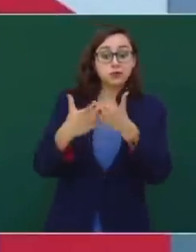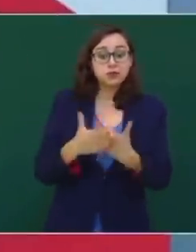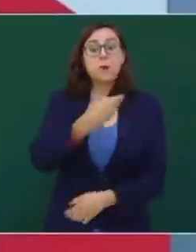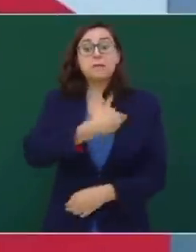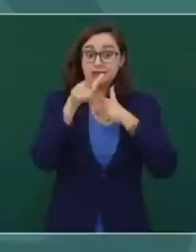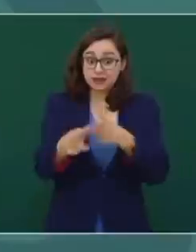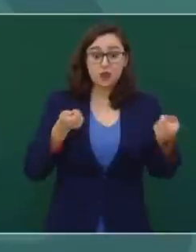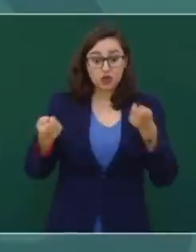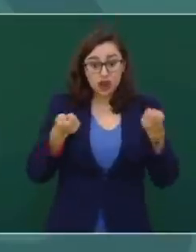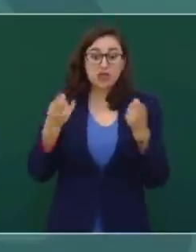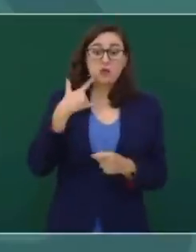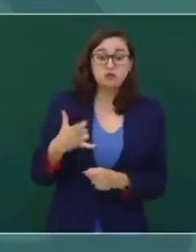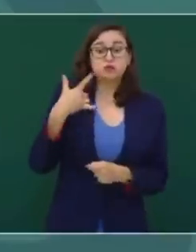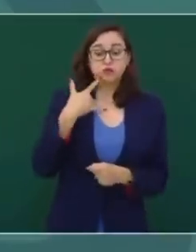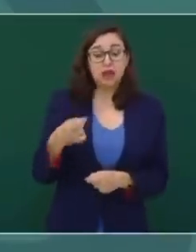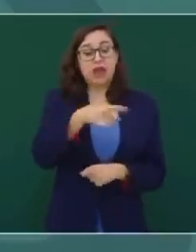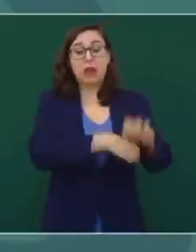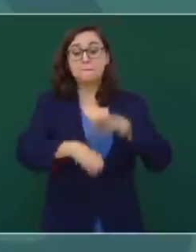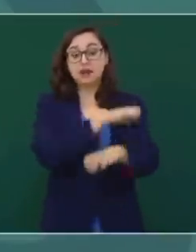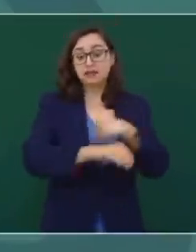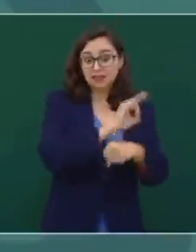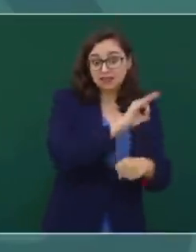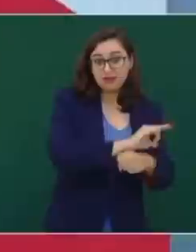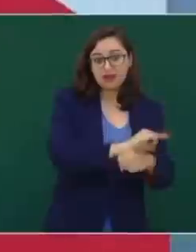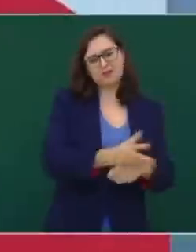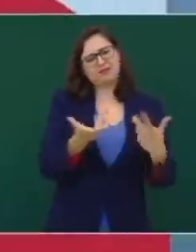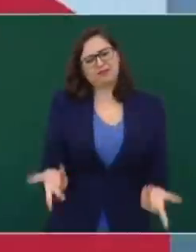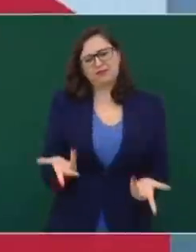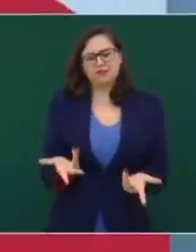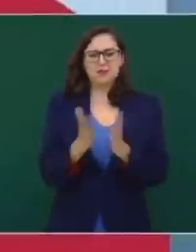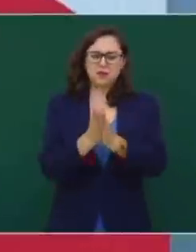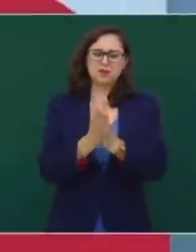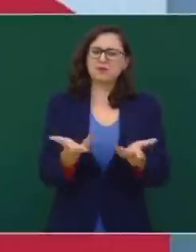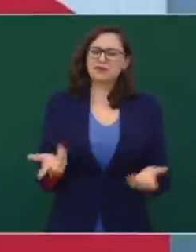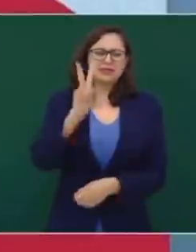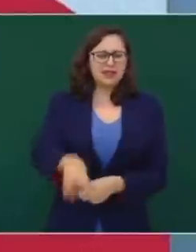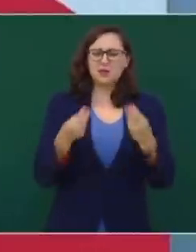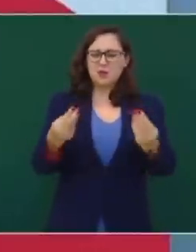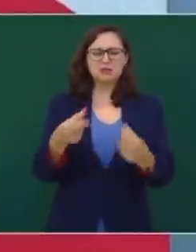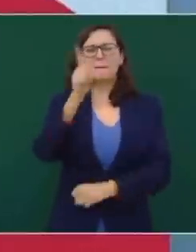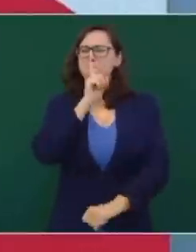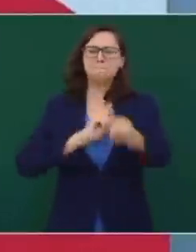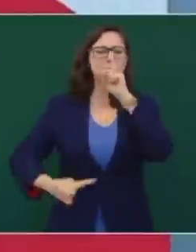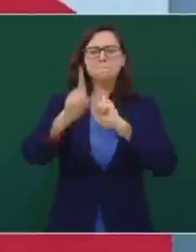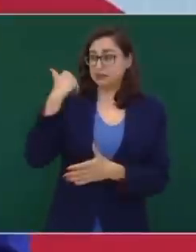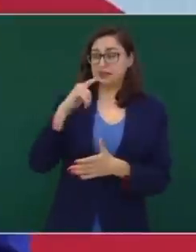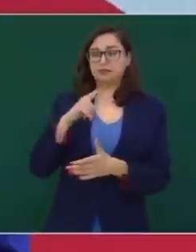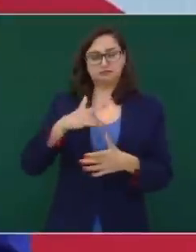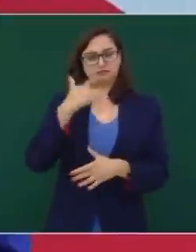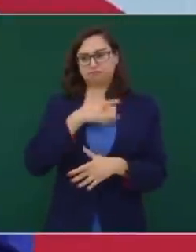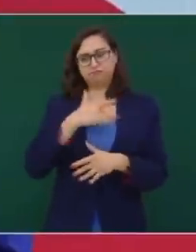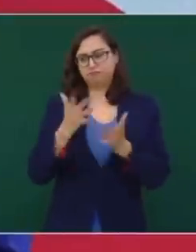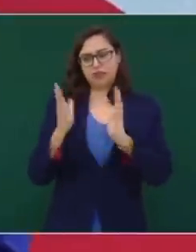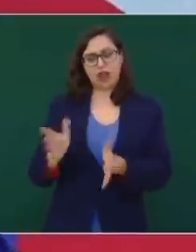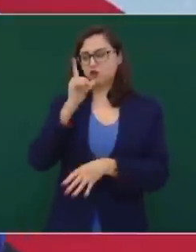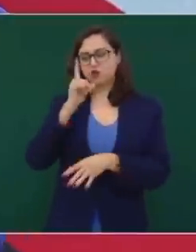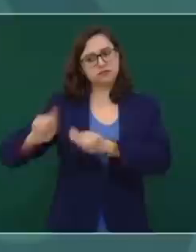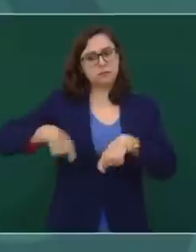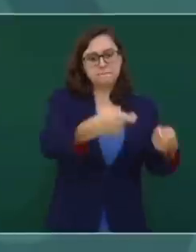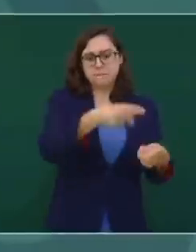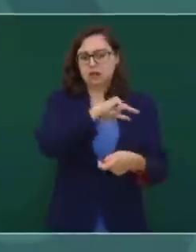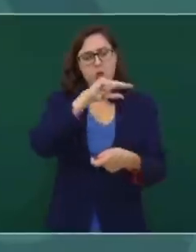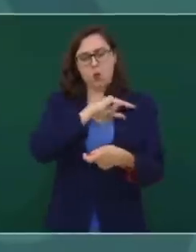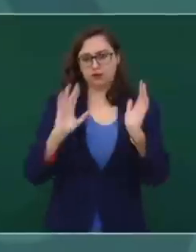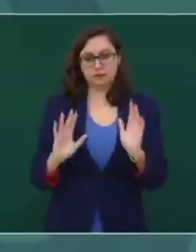subsidiando a estas grandes empresas, porque también nos han engañado muchísimo. Cuando iban a privatizar, empezaron a decir